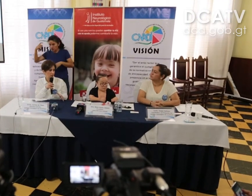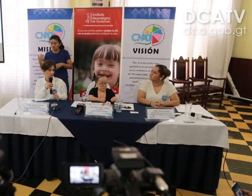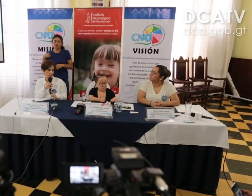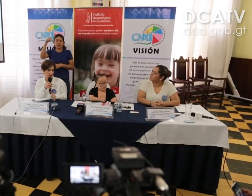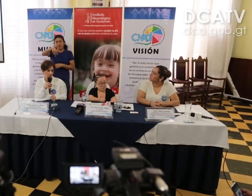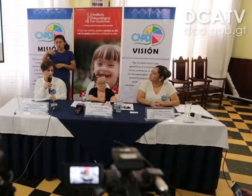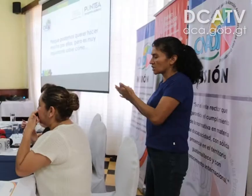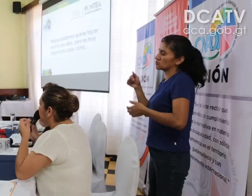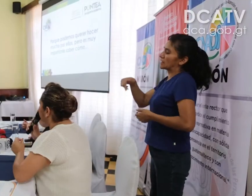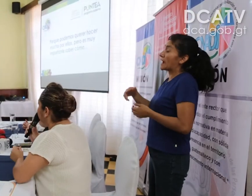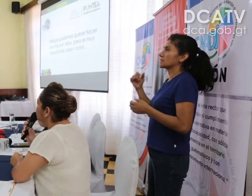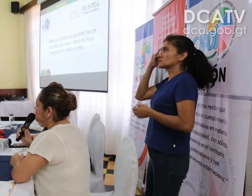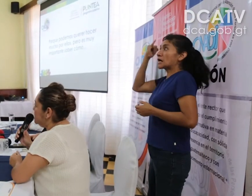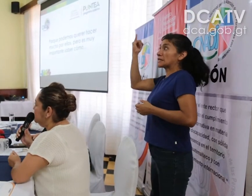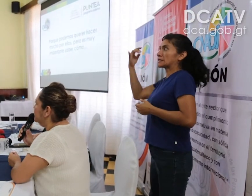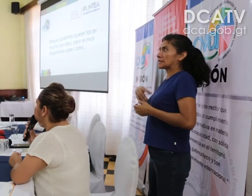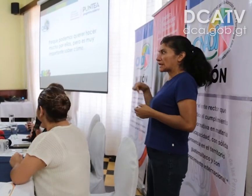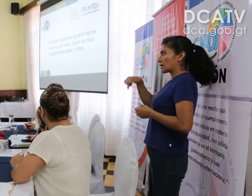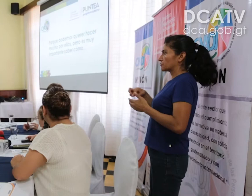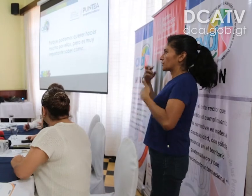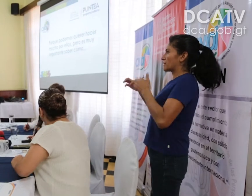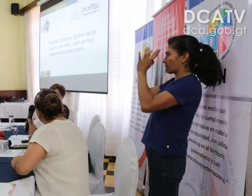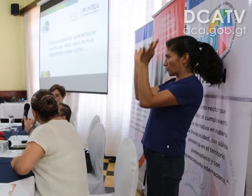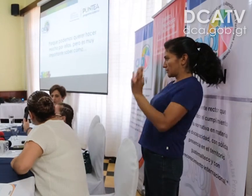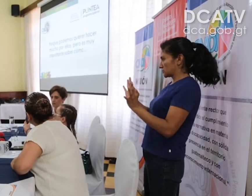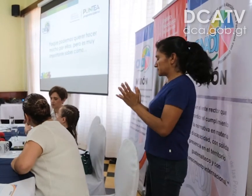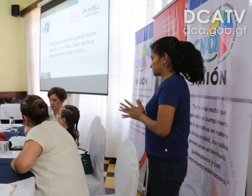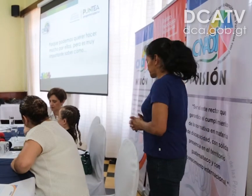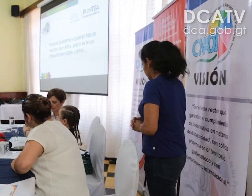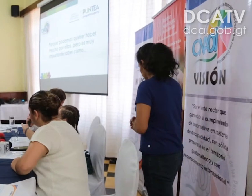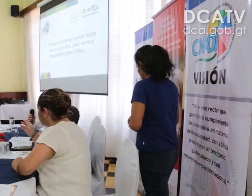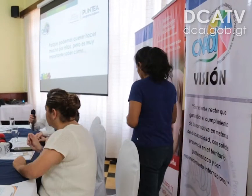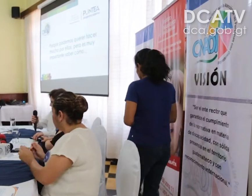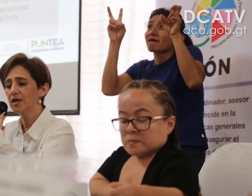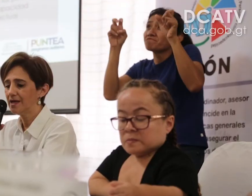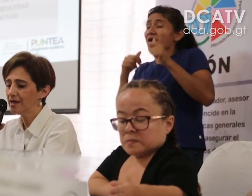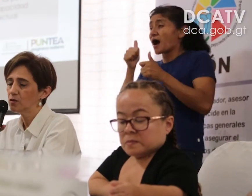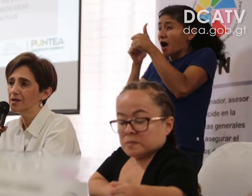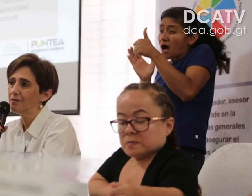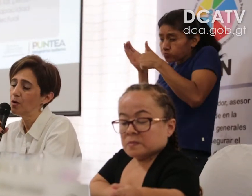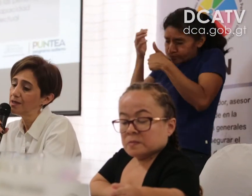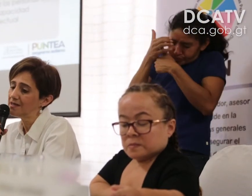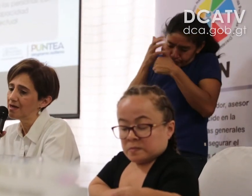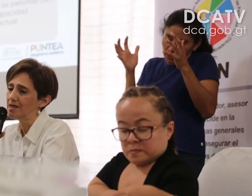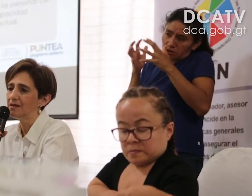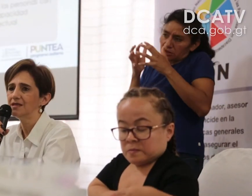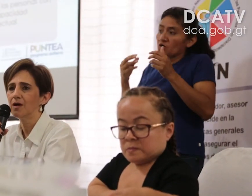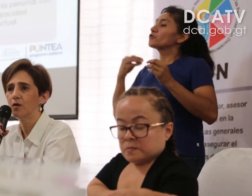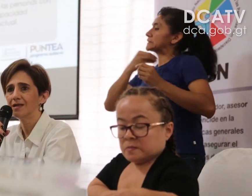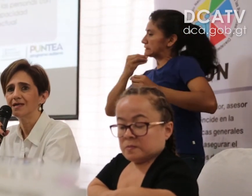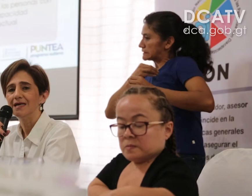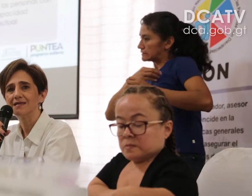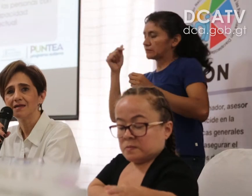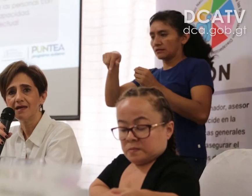convenio con AIFES. Ustedes bien conocen la participación, el expertise que tiene AIFES. Vamos a estar firmando este